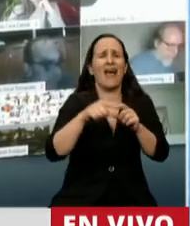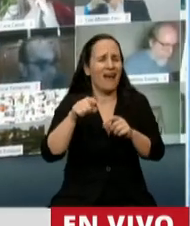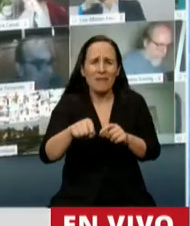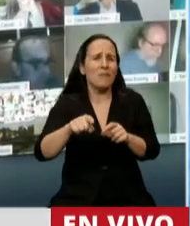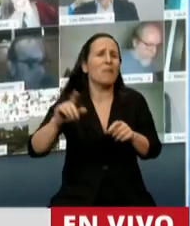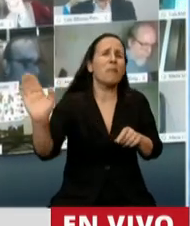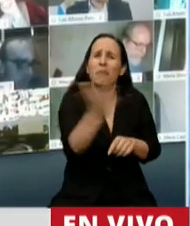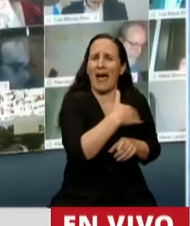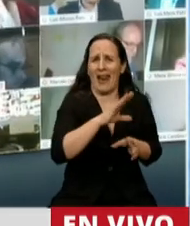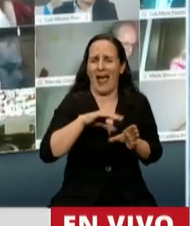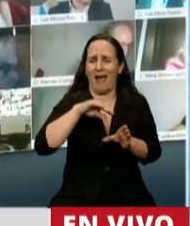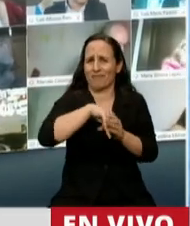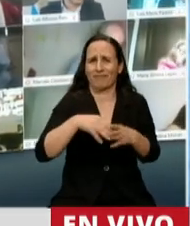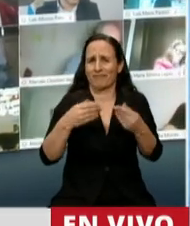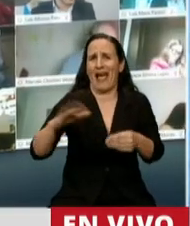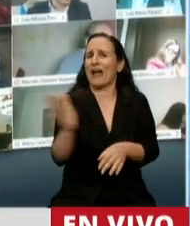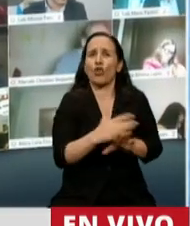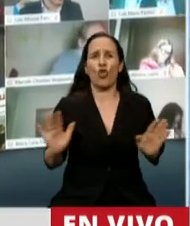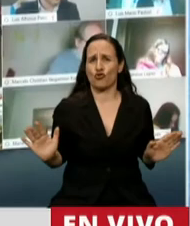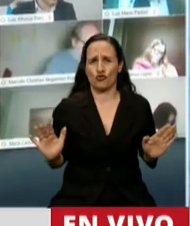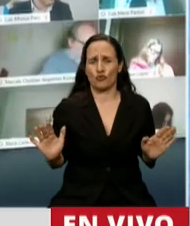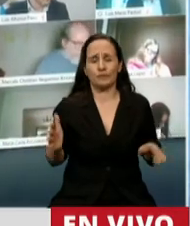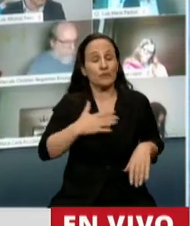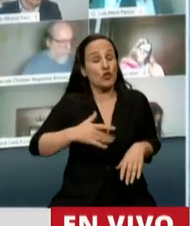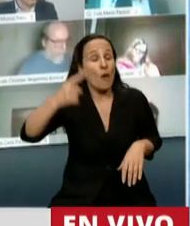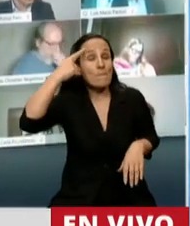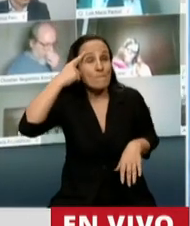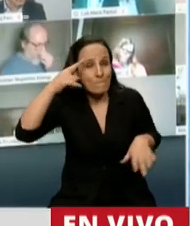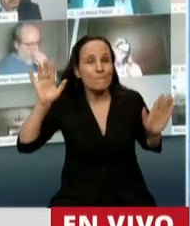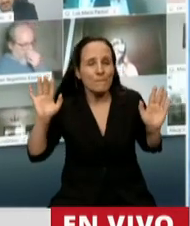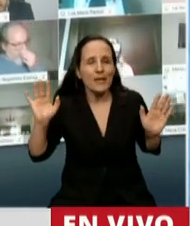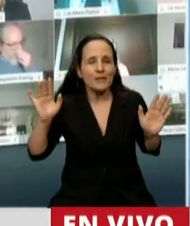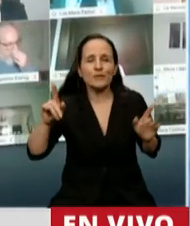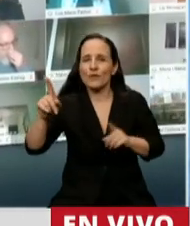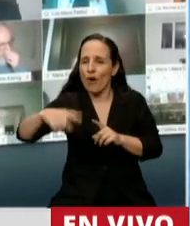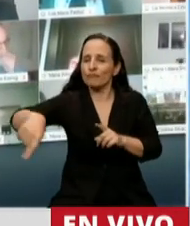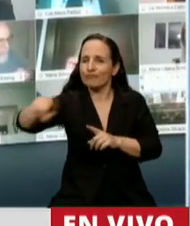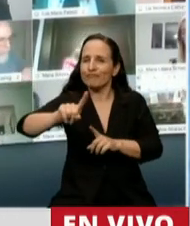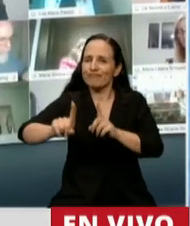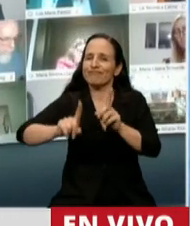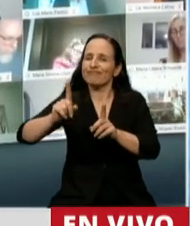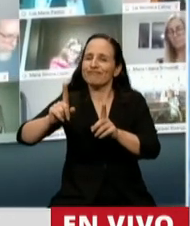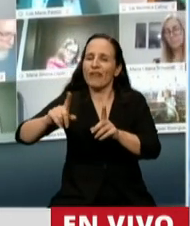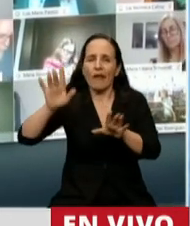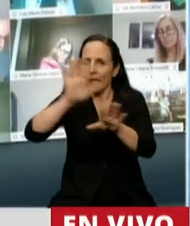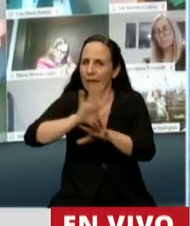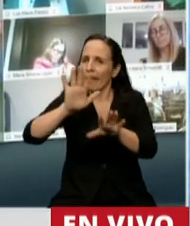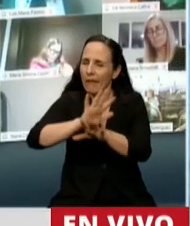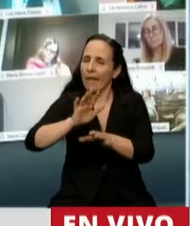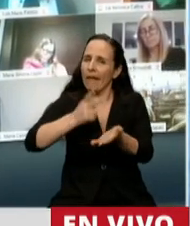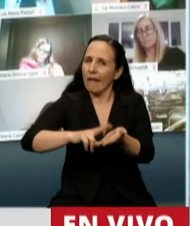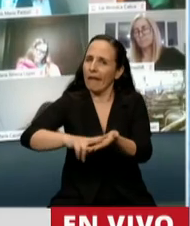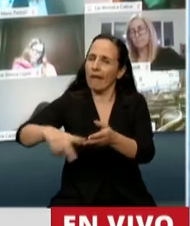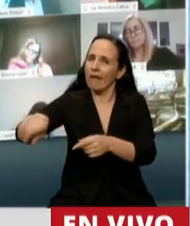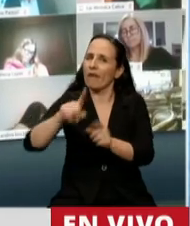todos. Lamentablemente, creo a esta altura que se van a seguir equivocando, van a seguir sin entender. Nosotros no